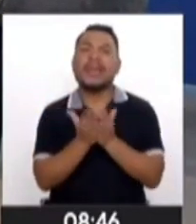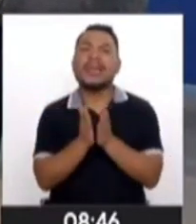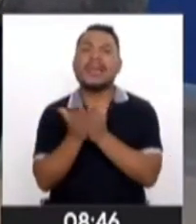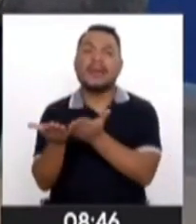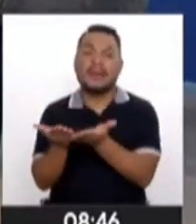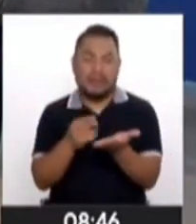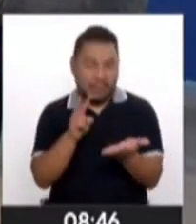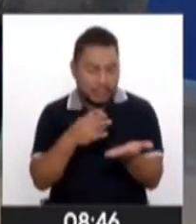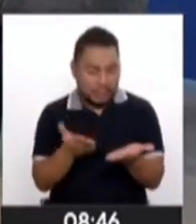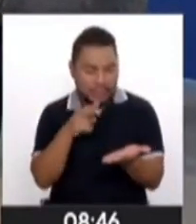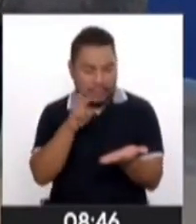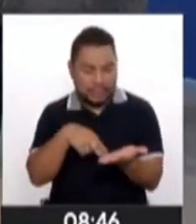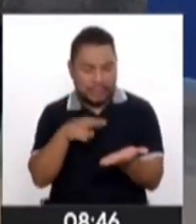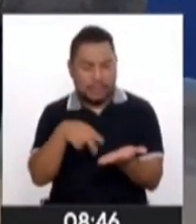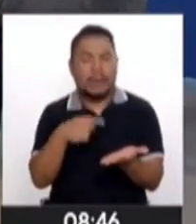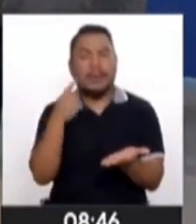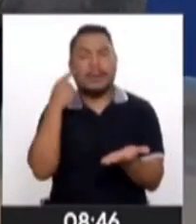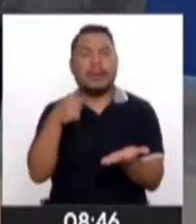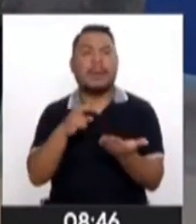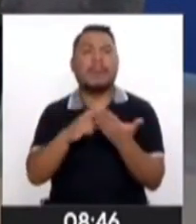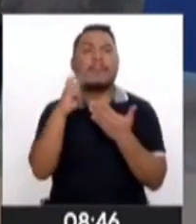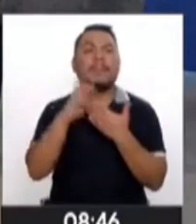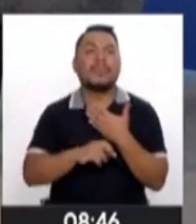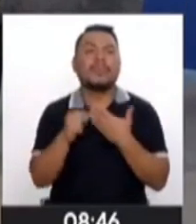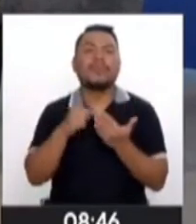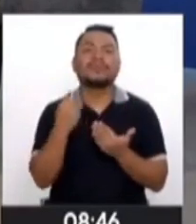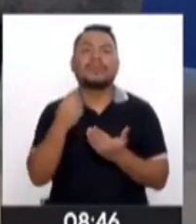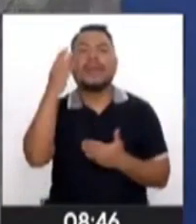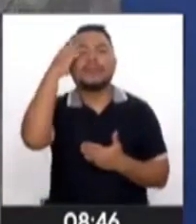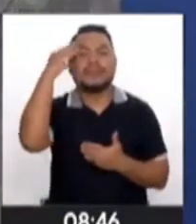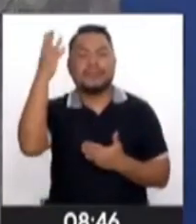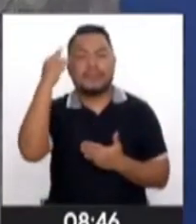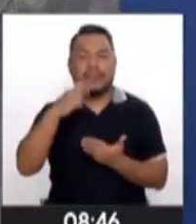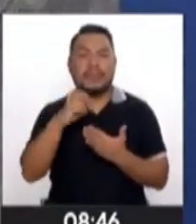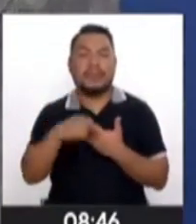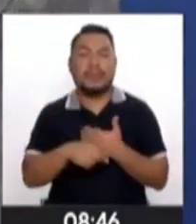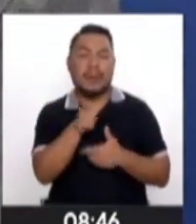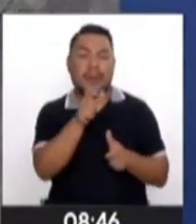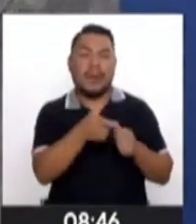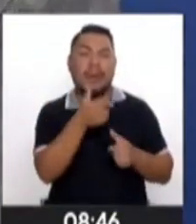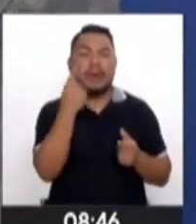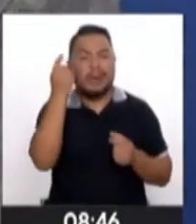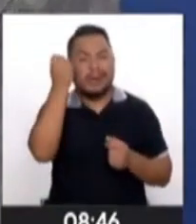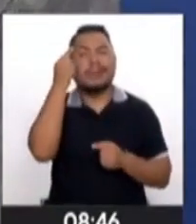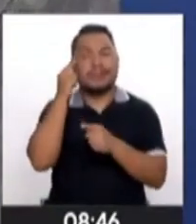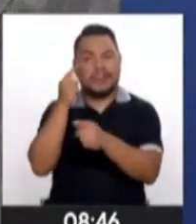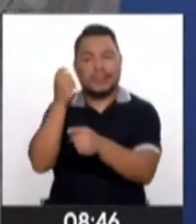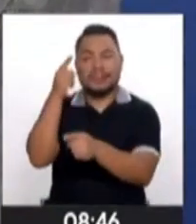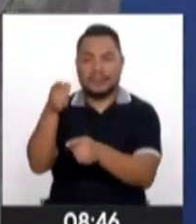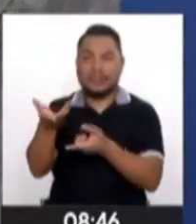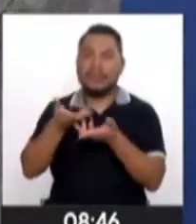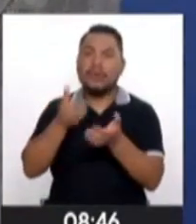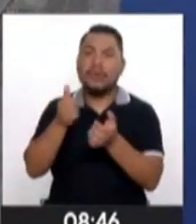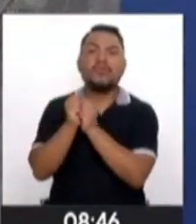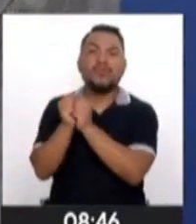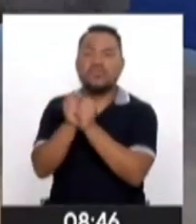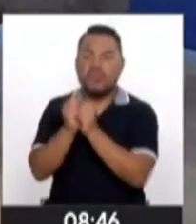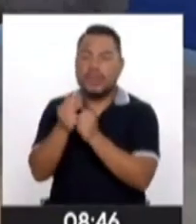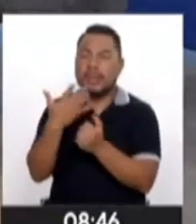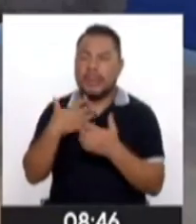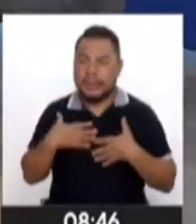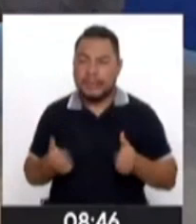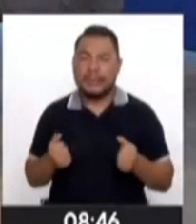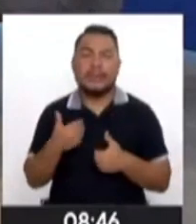El libro, porque el programa es experiencia, es la experiencia de un alcohólico que comprende a otro y así juntos puedan construir